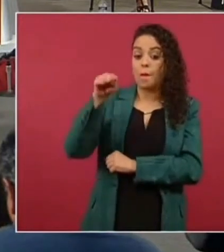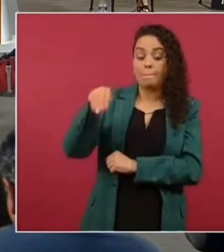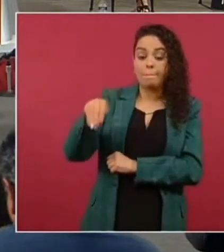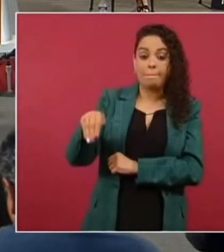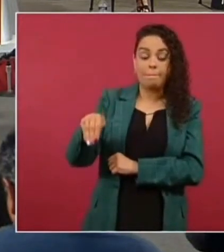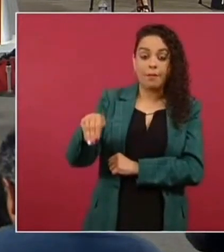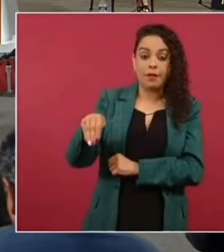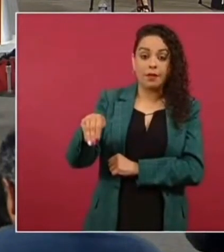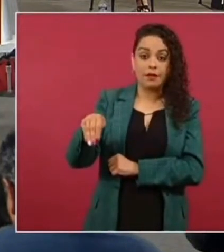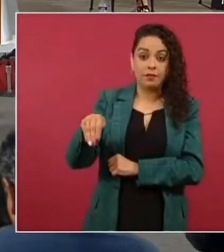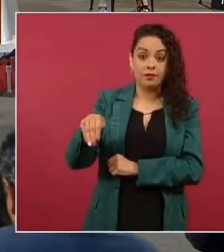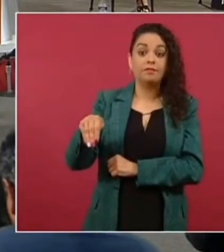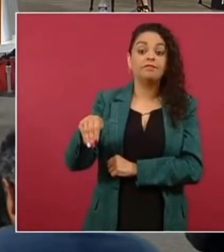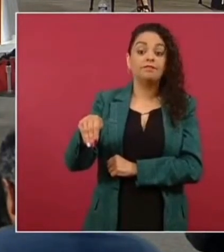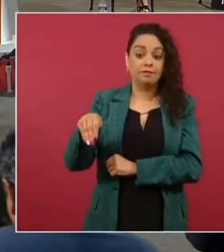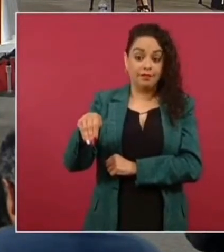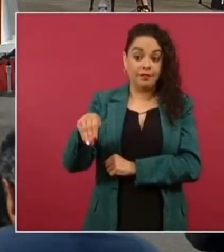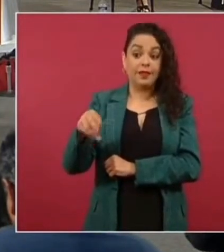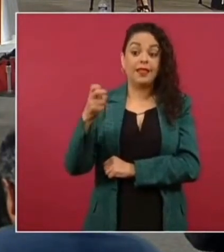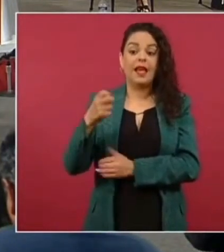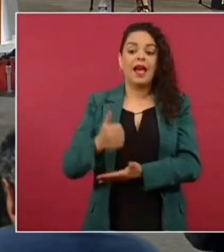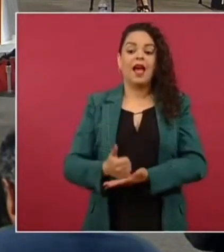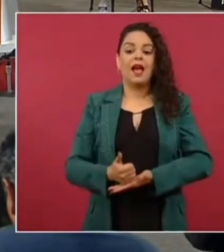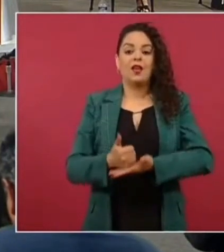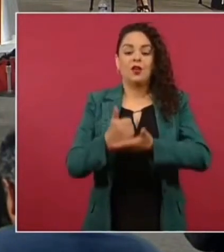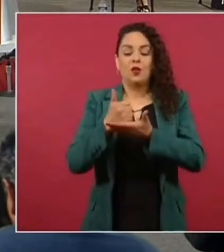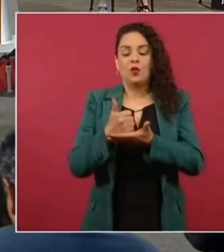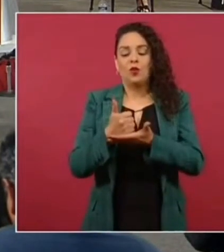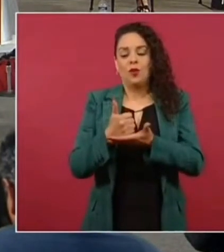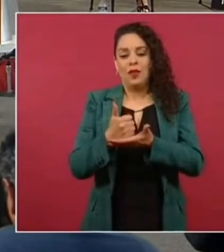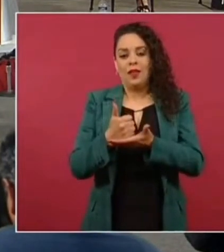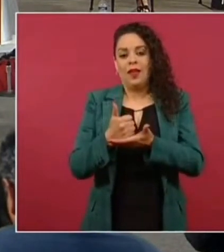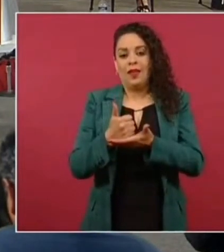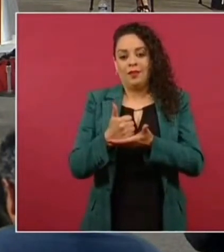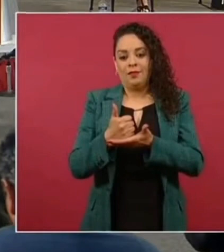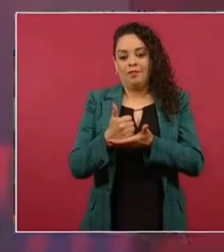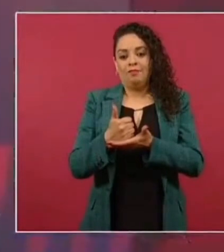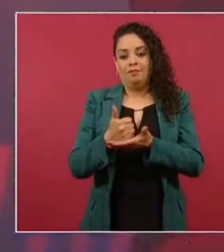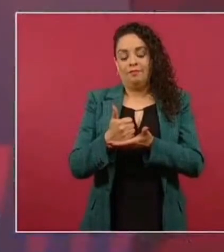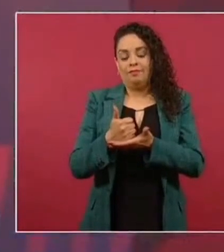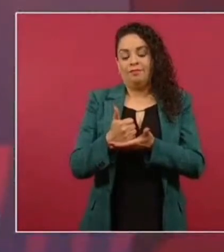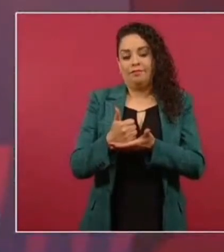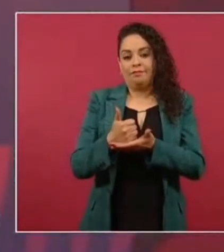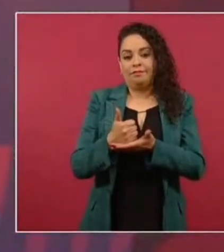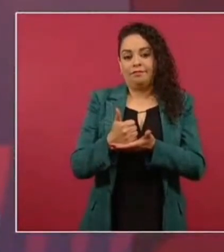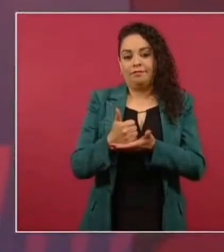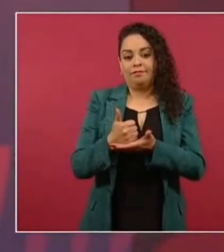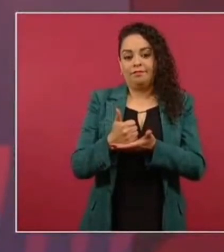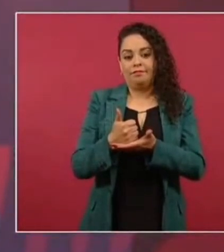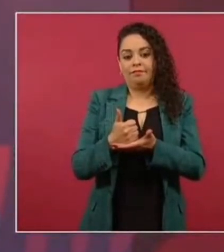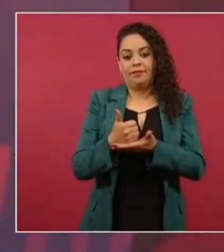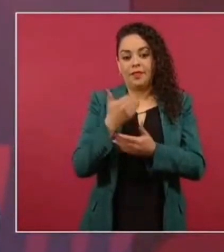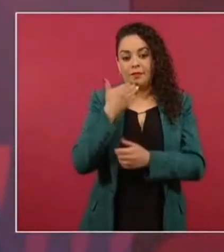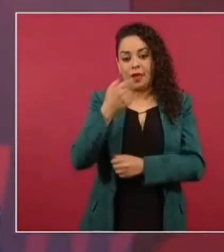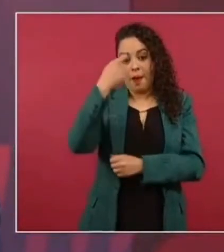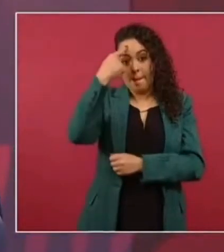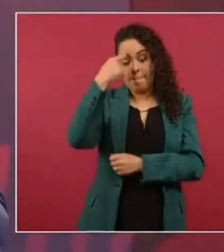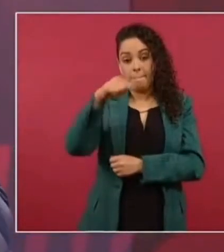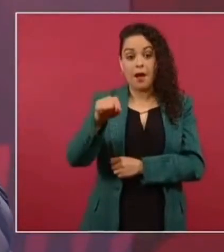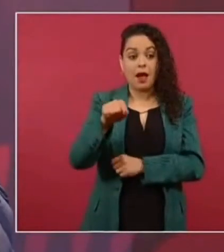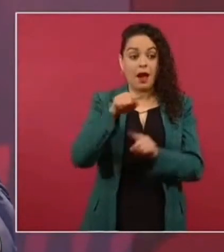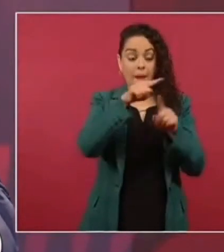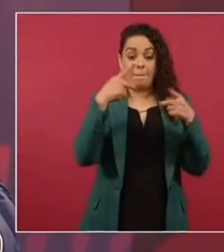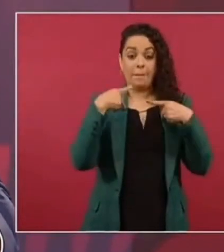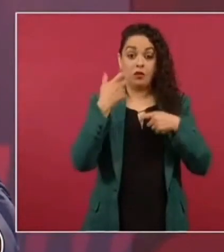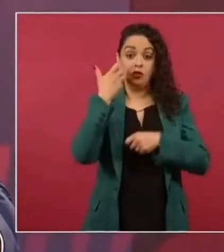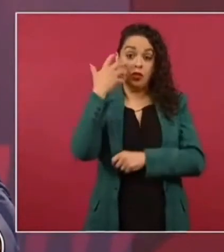que va a permitir que los que llegan a Cancún puedan también llegar